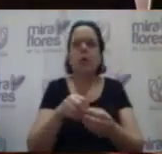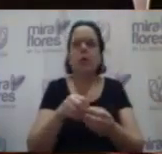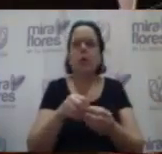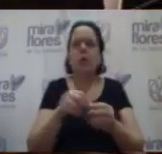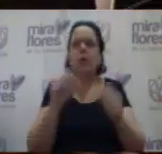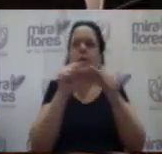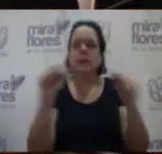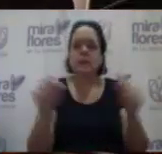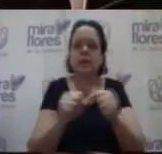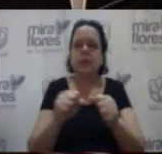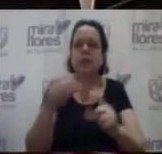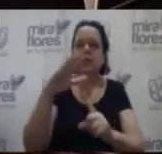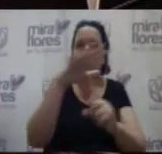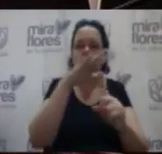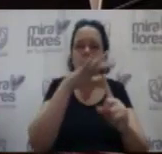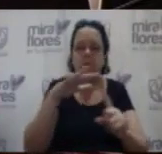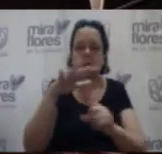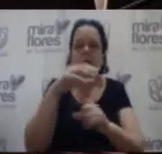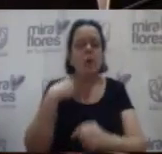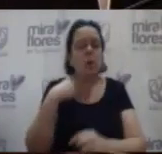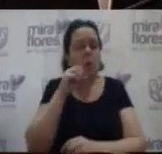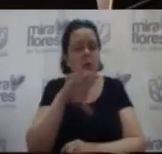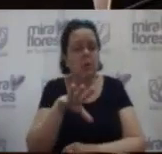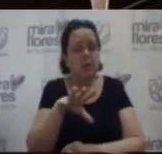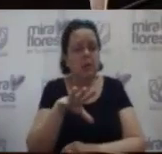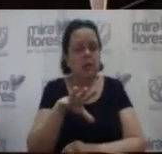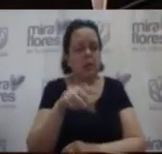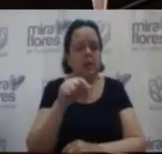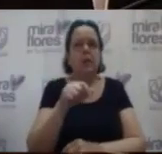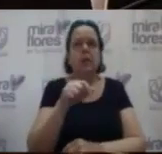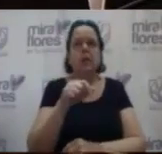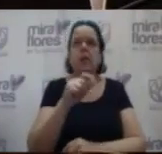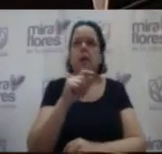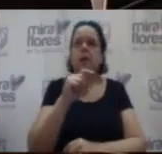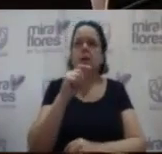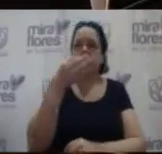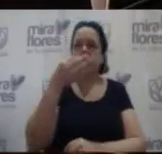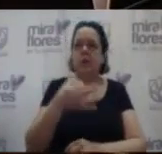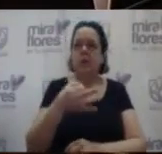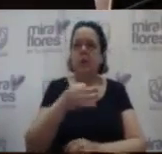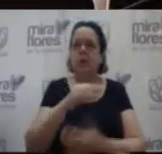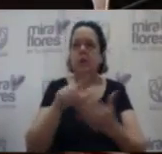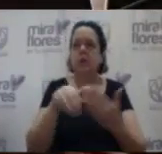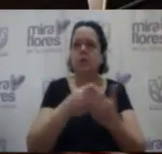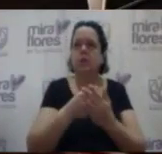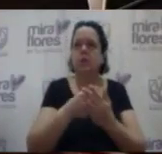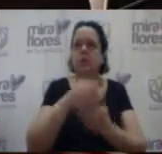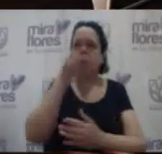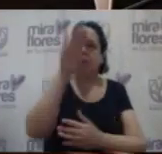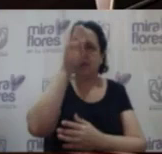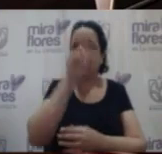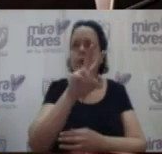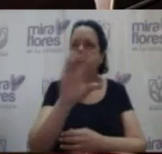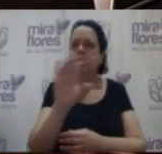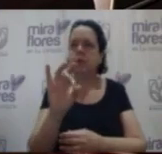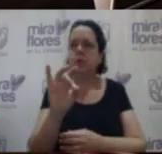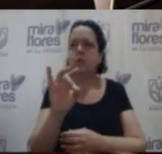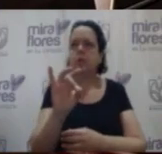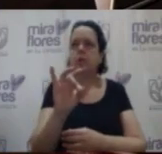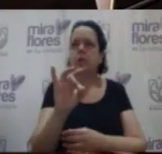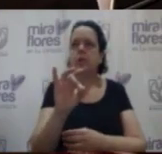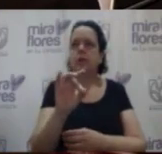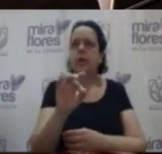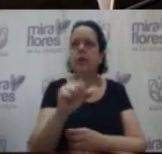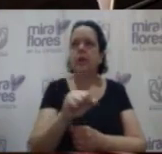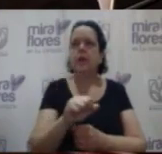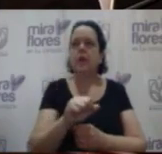drones. Y puedo asegurar de que con la venia y con el permiso de toda la compañía 28 de bomberos de Miraflores y con